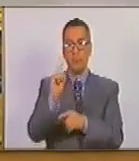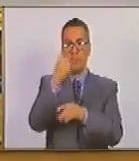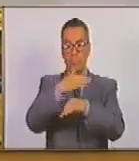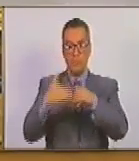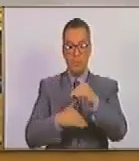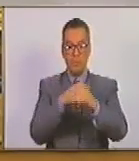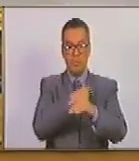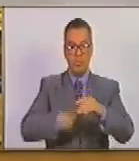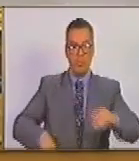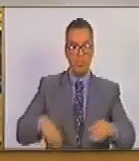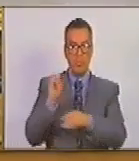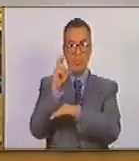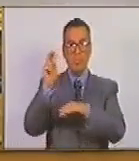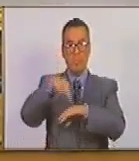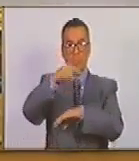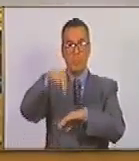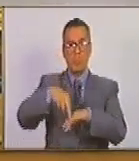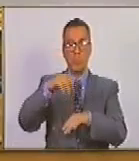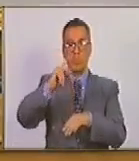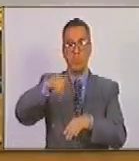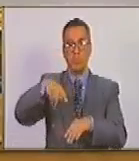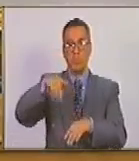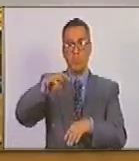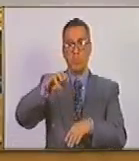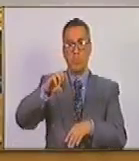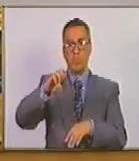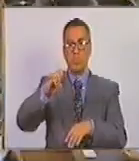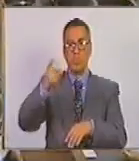vicepresidente de la asamblea nacional Pedro Infante